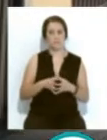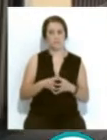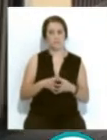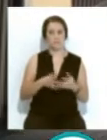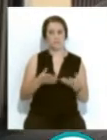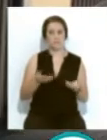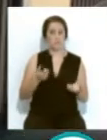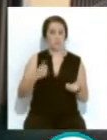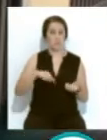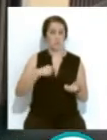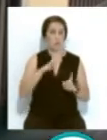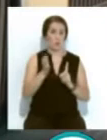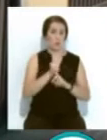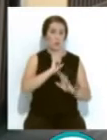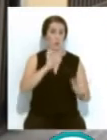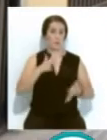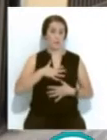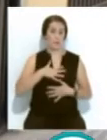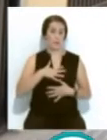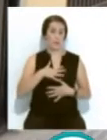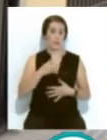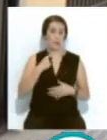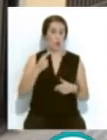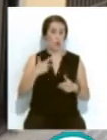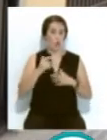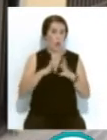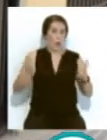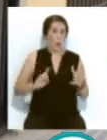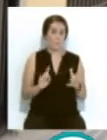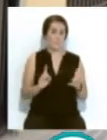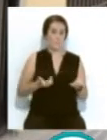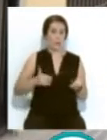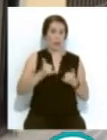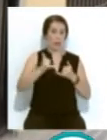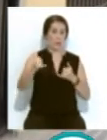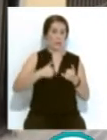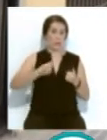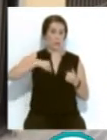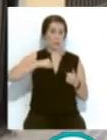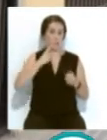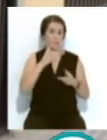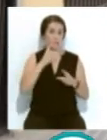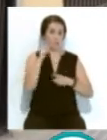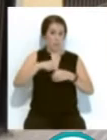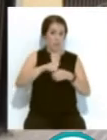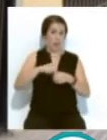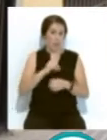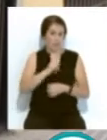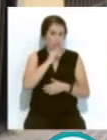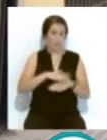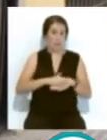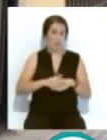Y nos encontramos con la sorpresa de que no nos amplía la línea, o sea, la vacante suficiente para